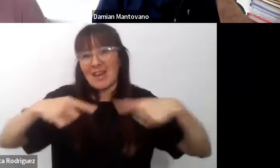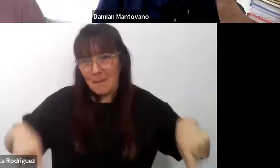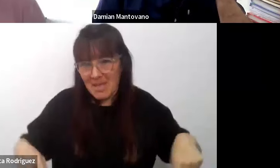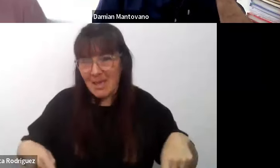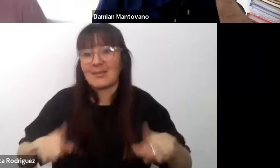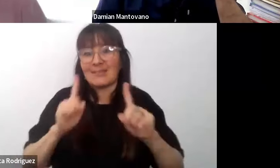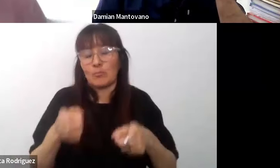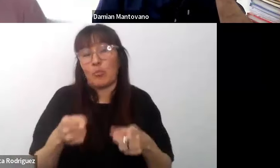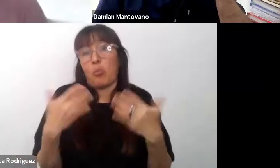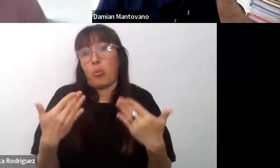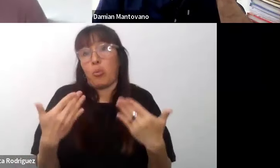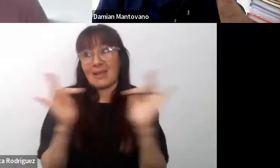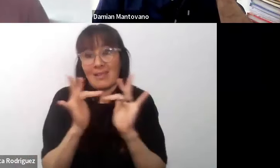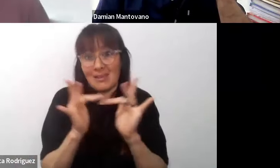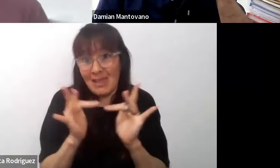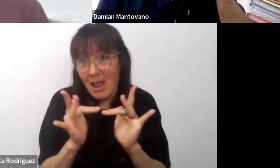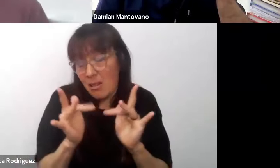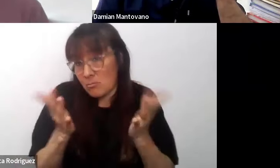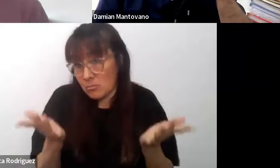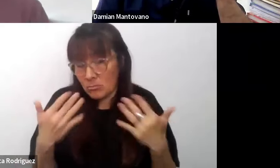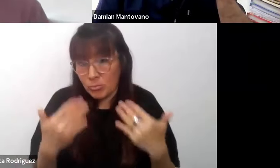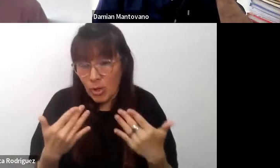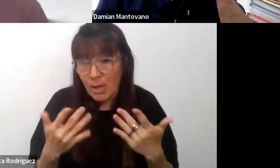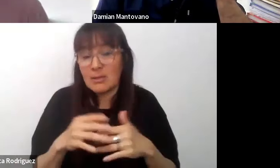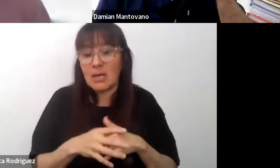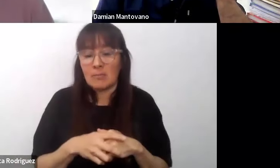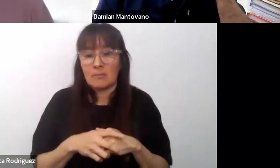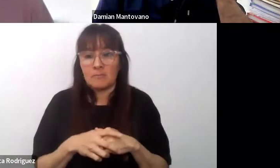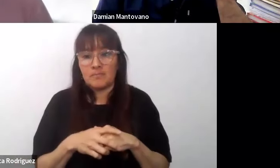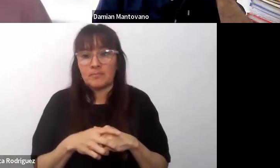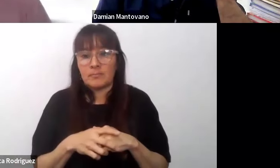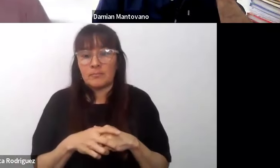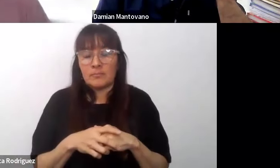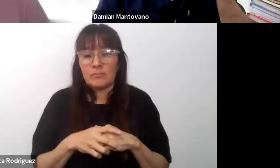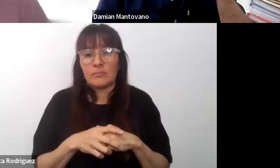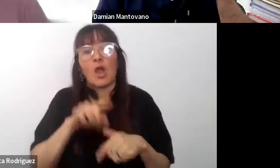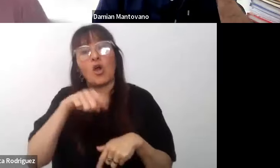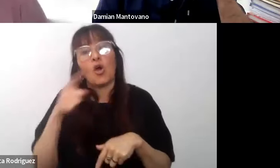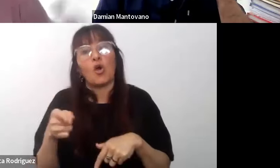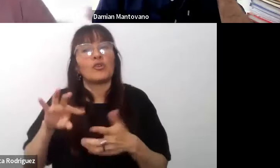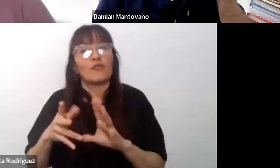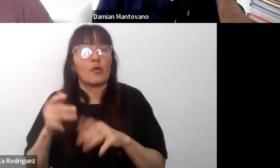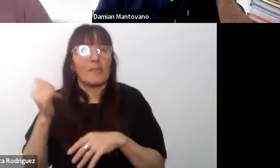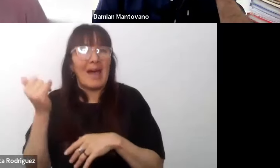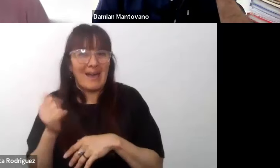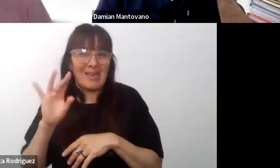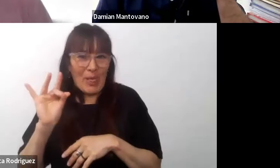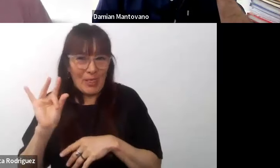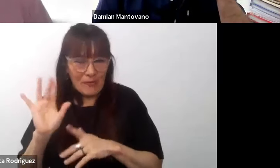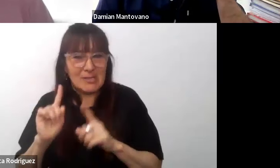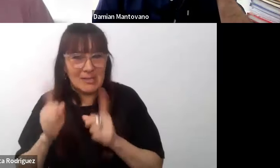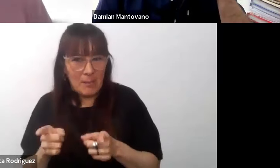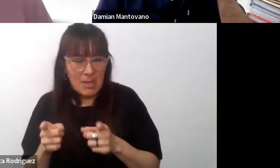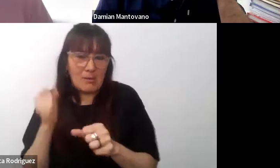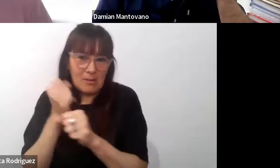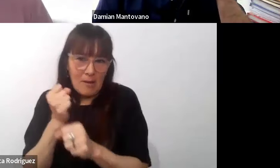digitales también hay algo bastante más difícil de trabajar pero ver cómo podemos